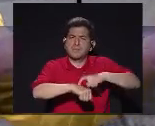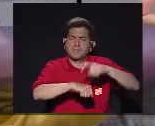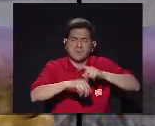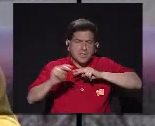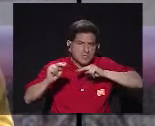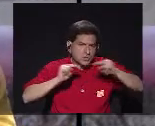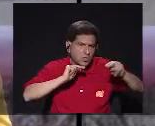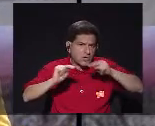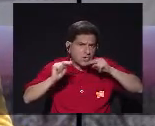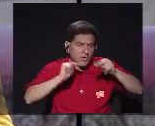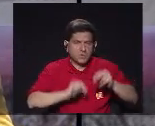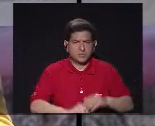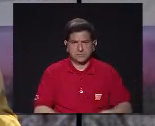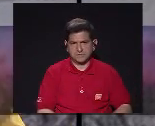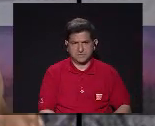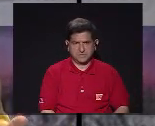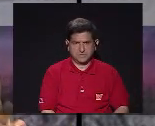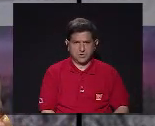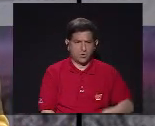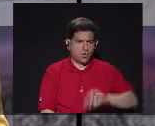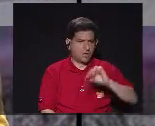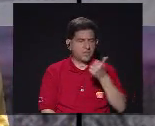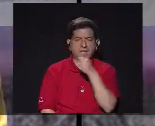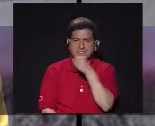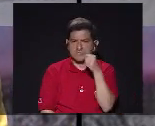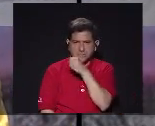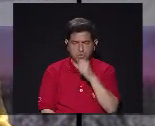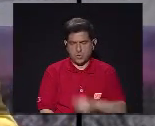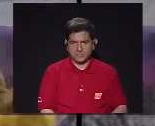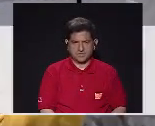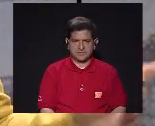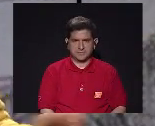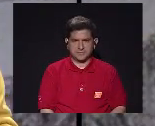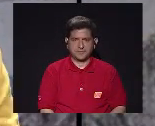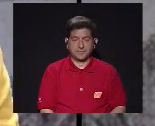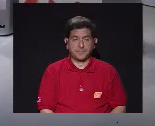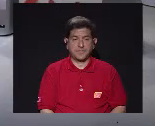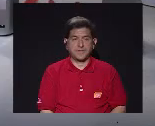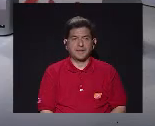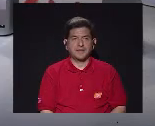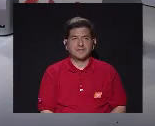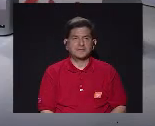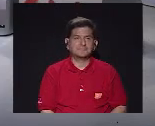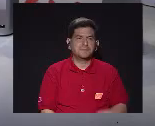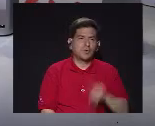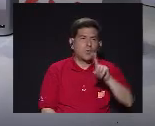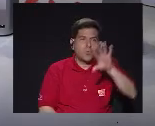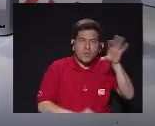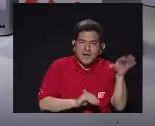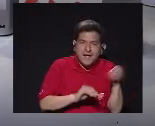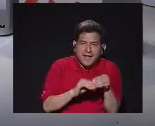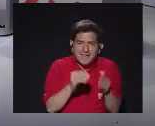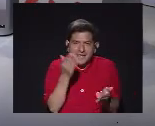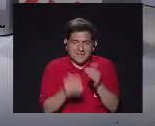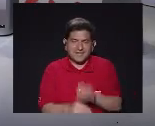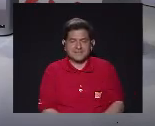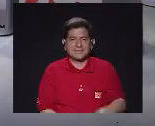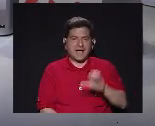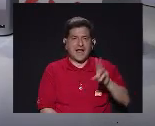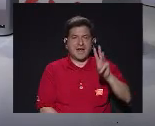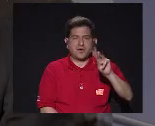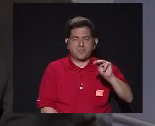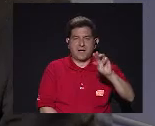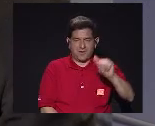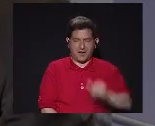principio La negociación Era Eran 10 canciones Logramos pellezcarle Una canción más A